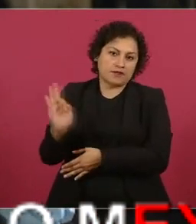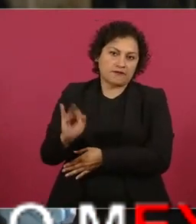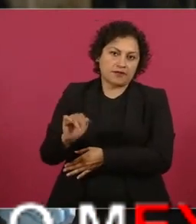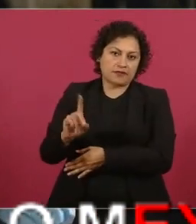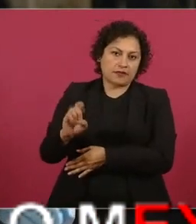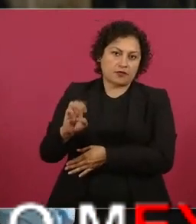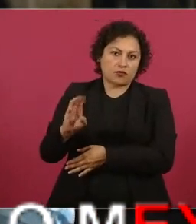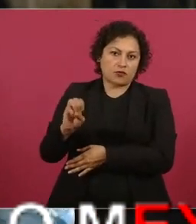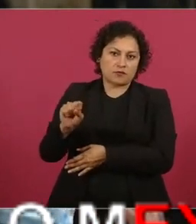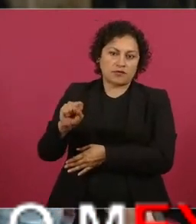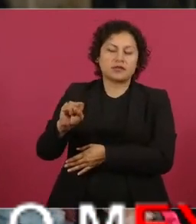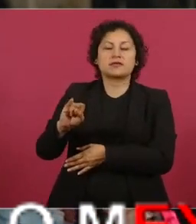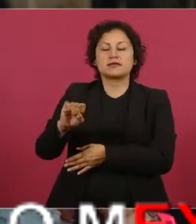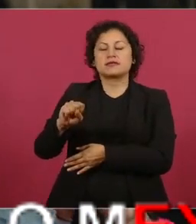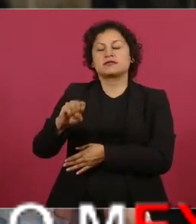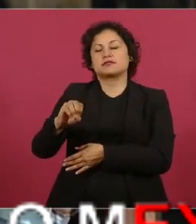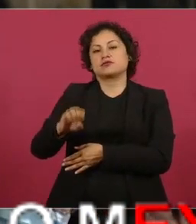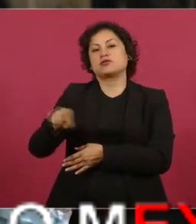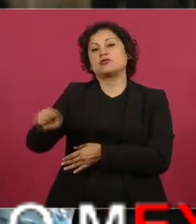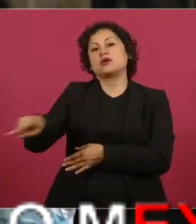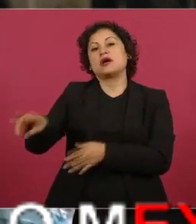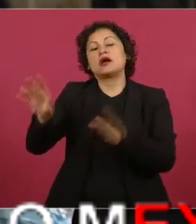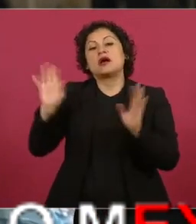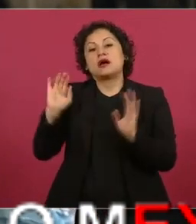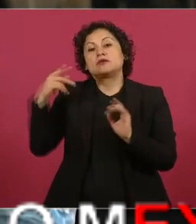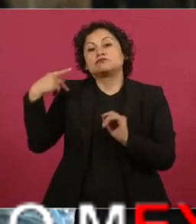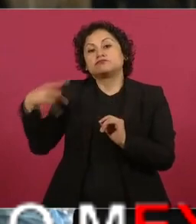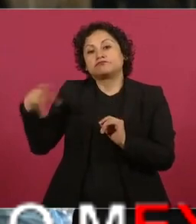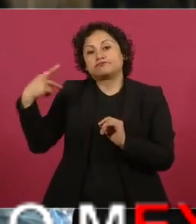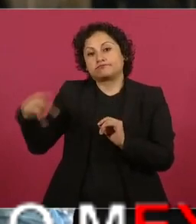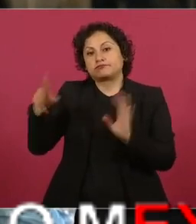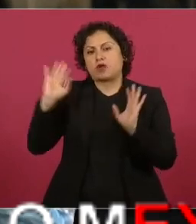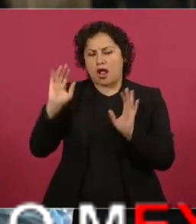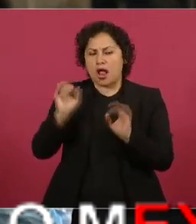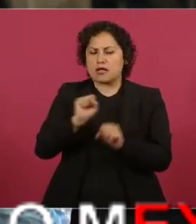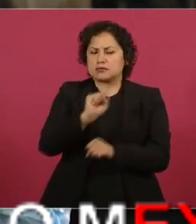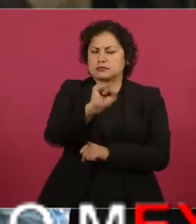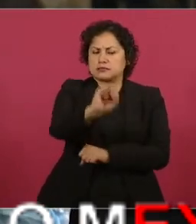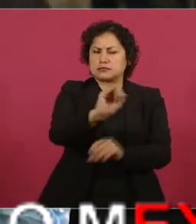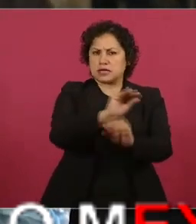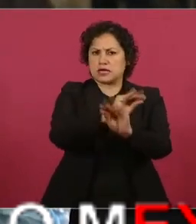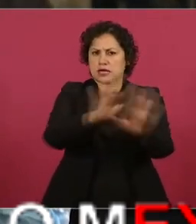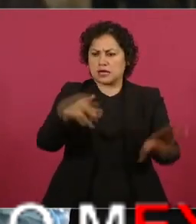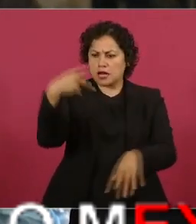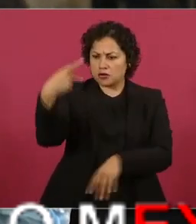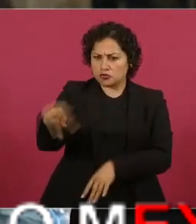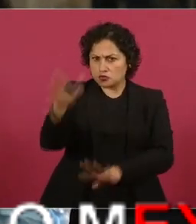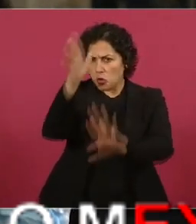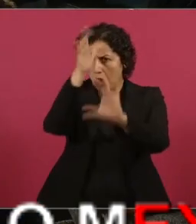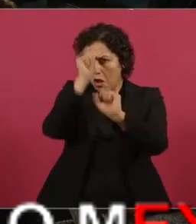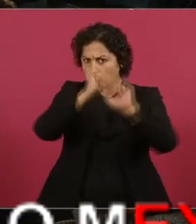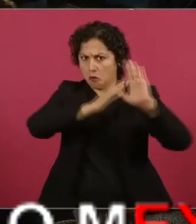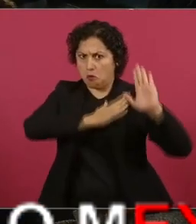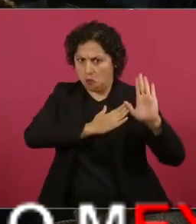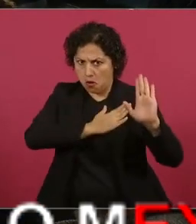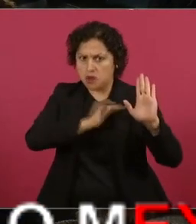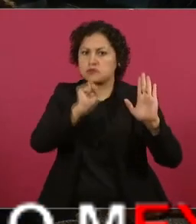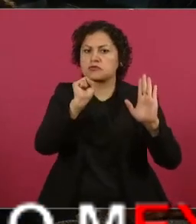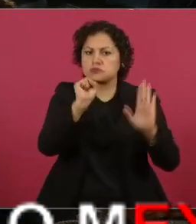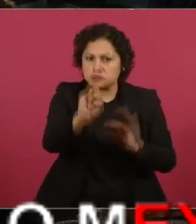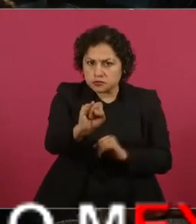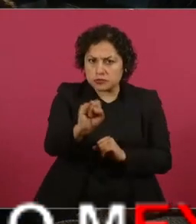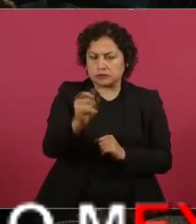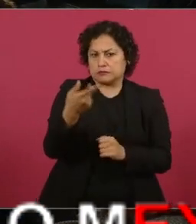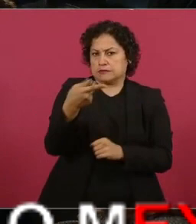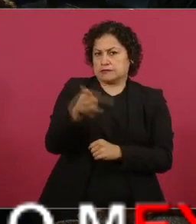subejercicio y está la propuesta de legisladores de Morena de hacer un fondo con esos ejercicios para